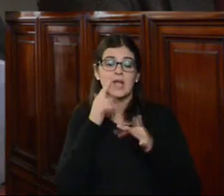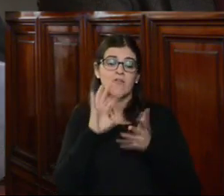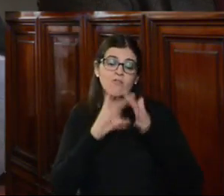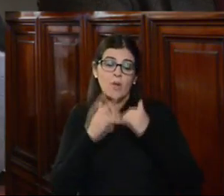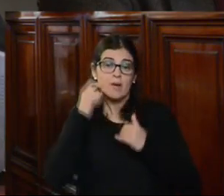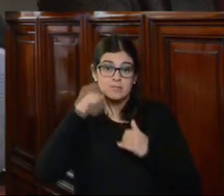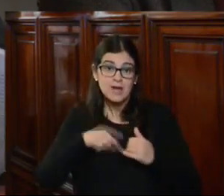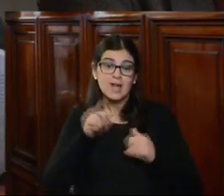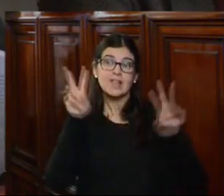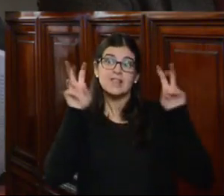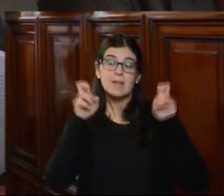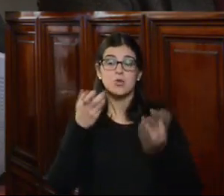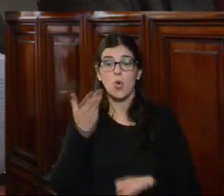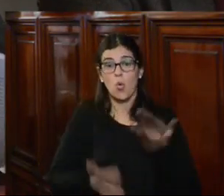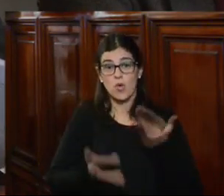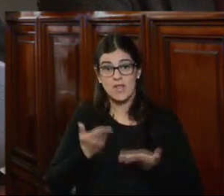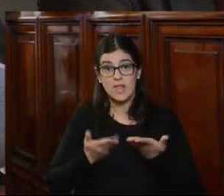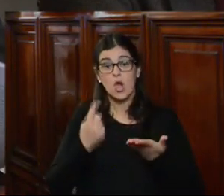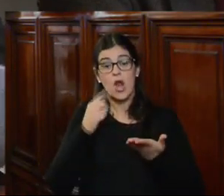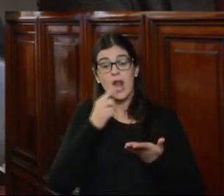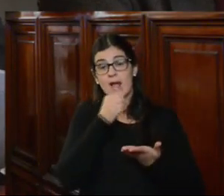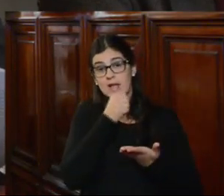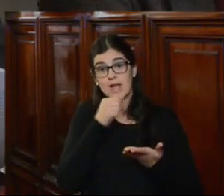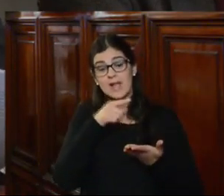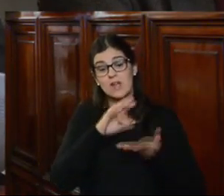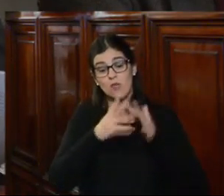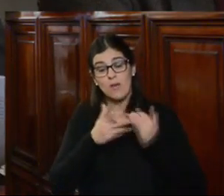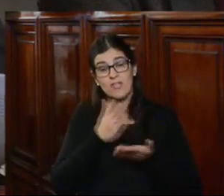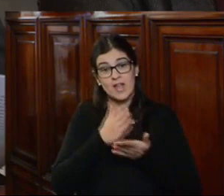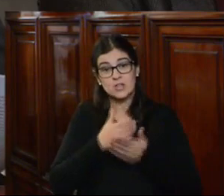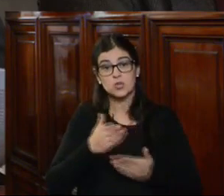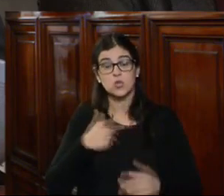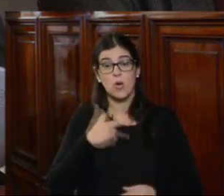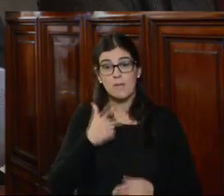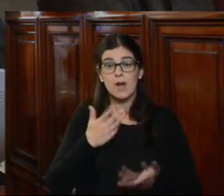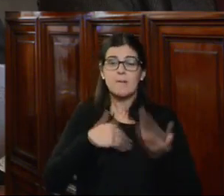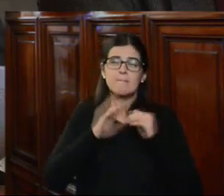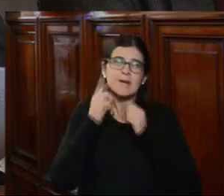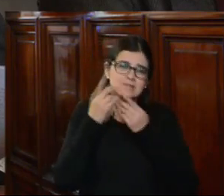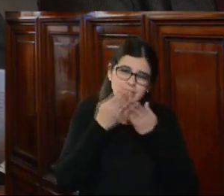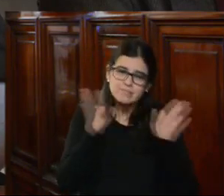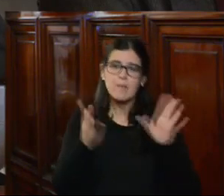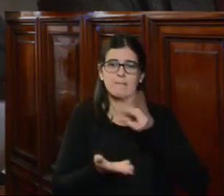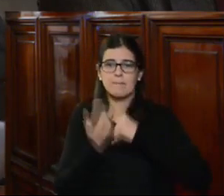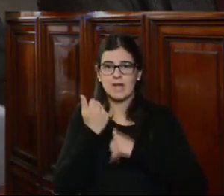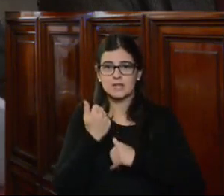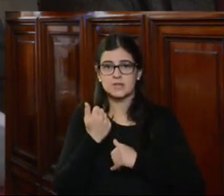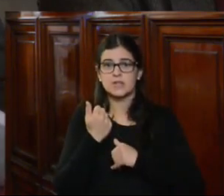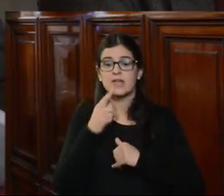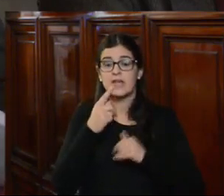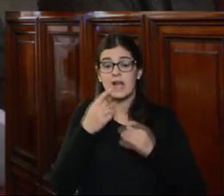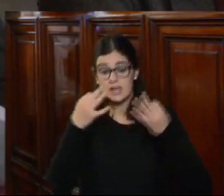vista de este término jurídico, la reparación en materia de derechos humanos tiene un contenido más amplio que el que